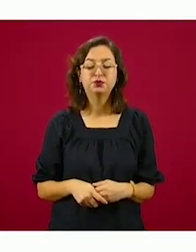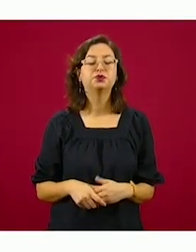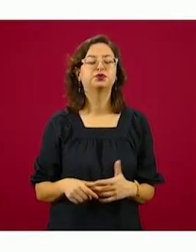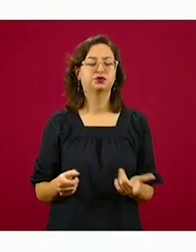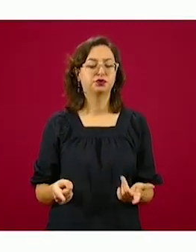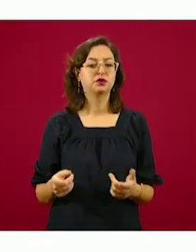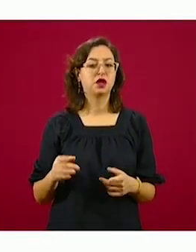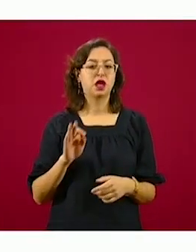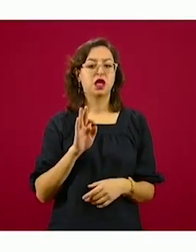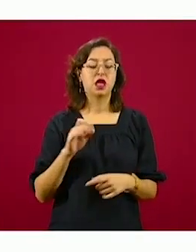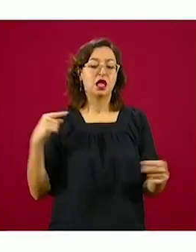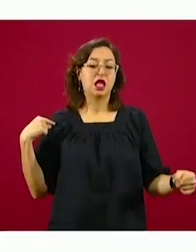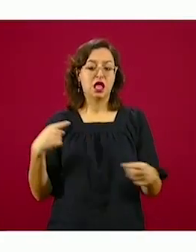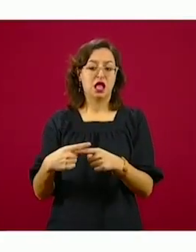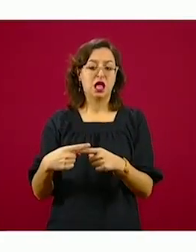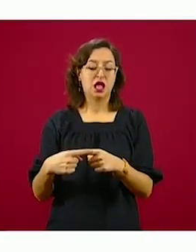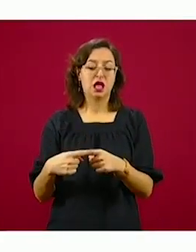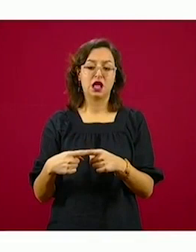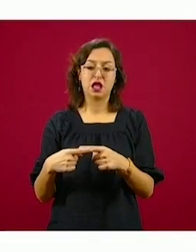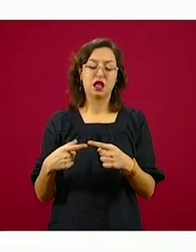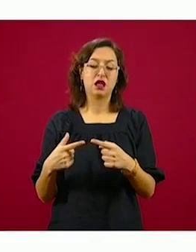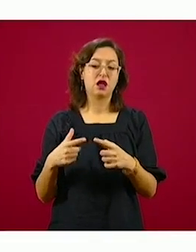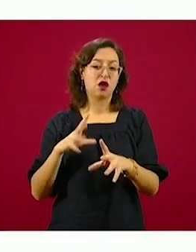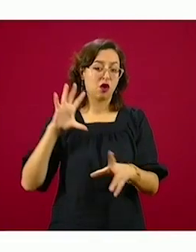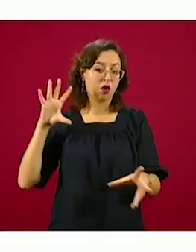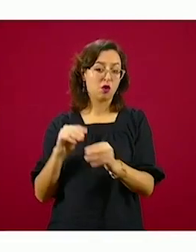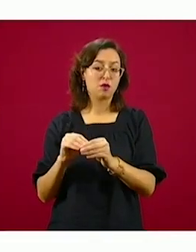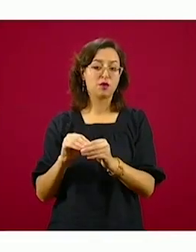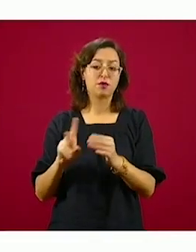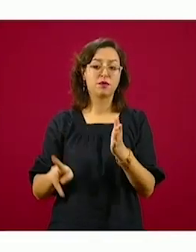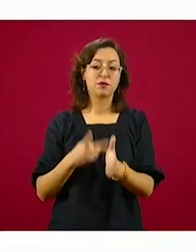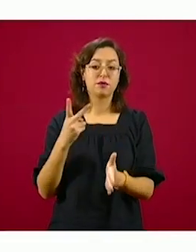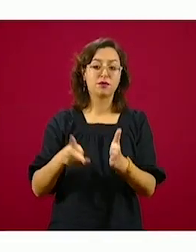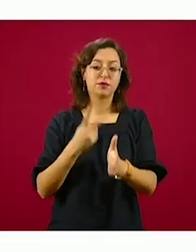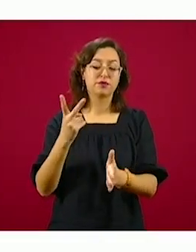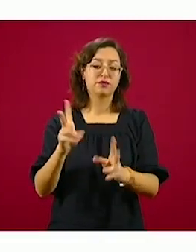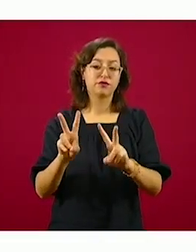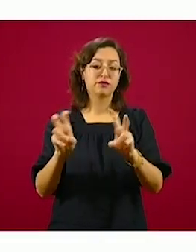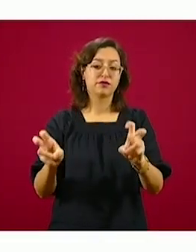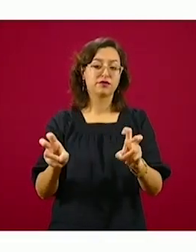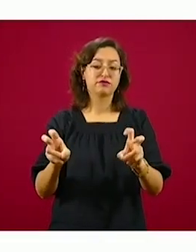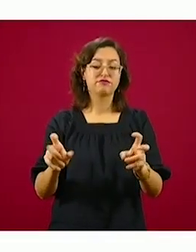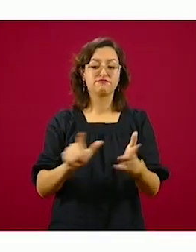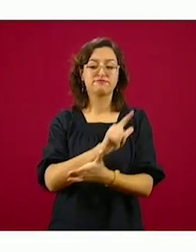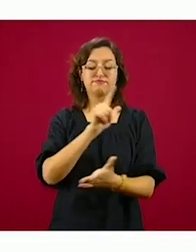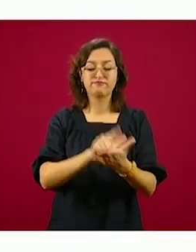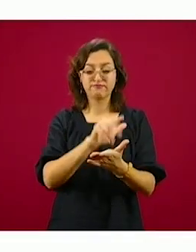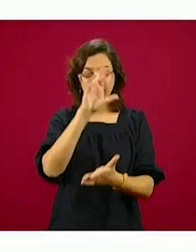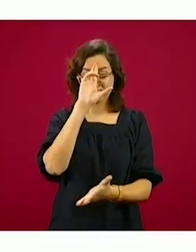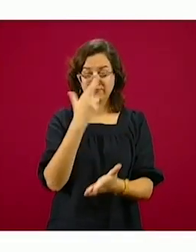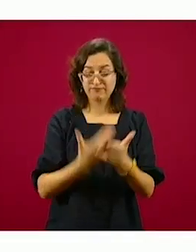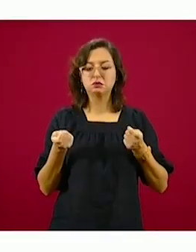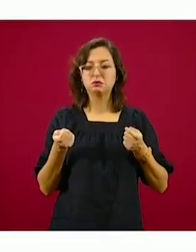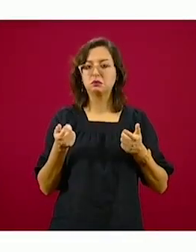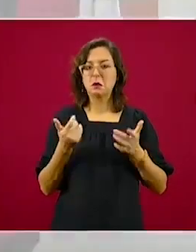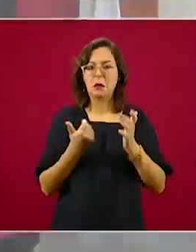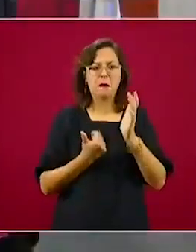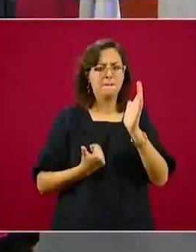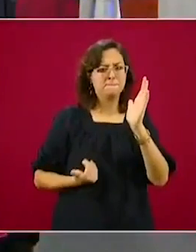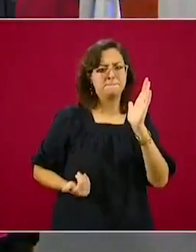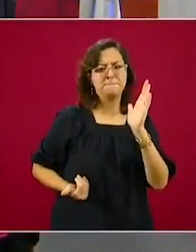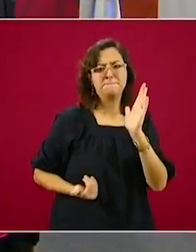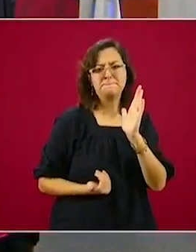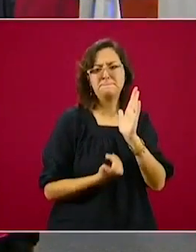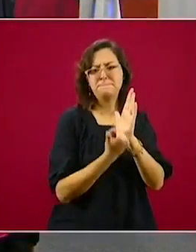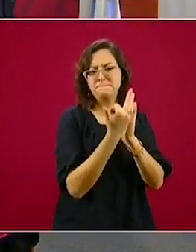distintos ilícitos han disminuido. Si bien explicó que el homicidio doloso en abril fue 2% más respecto a diciembre